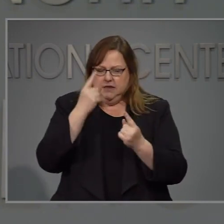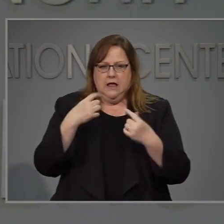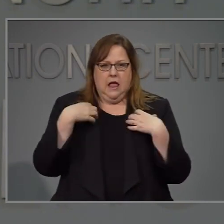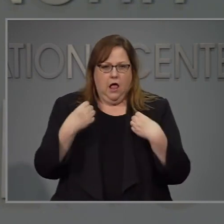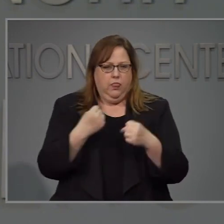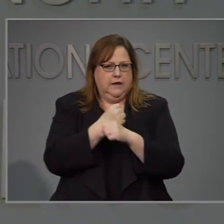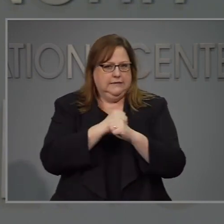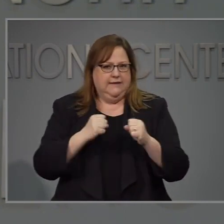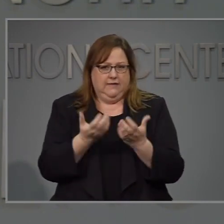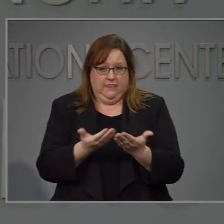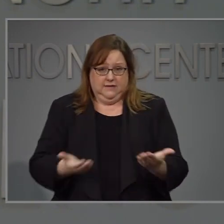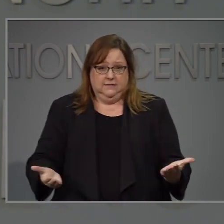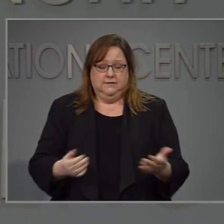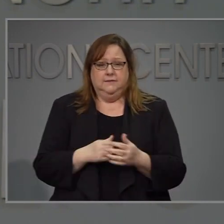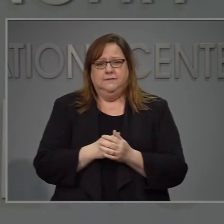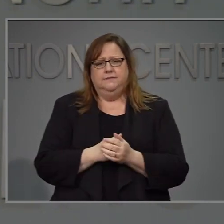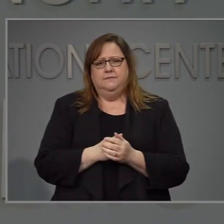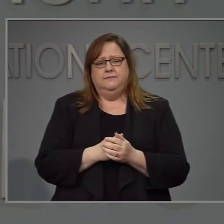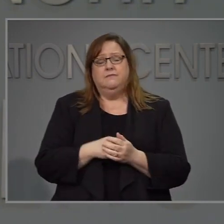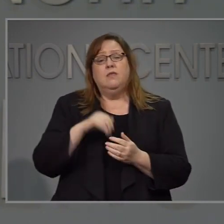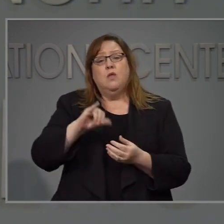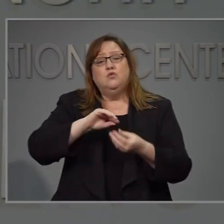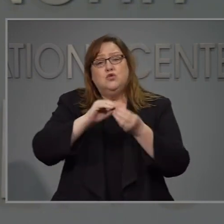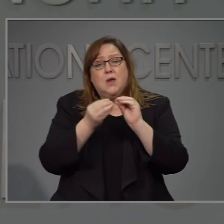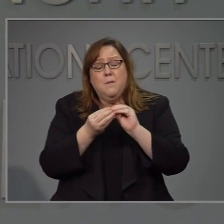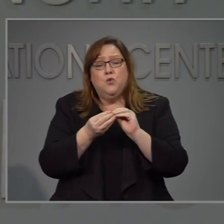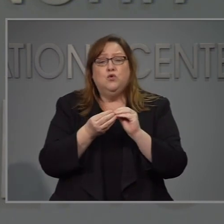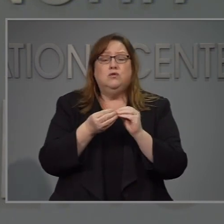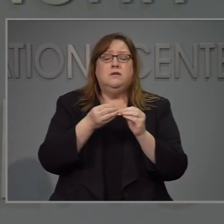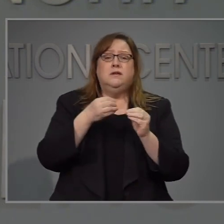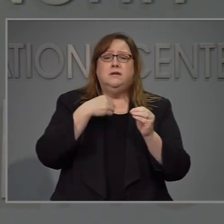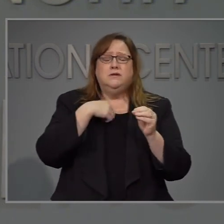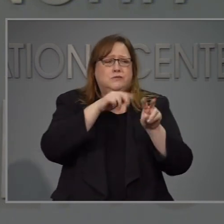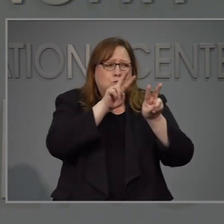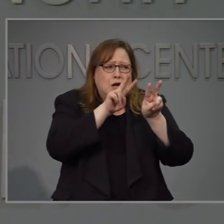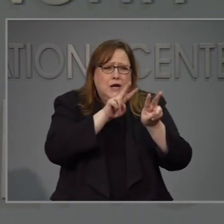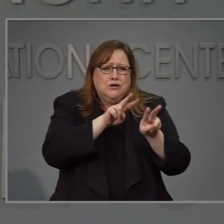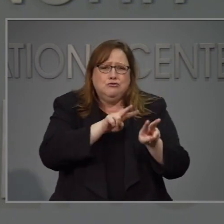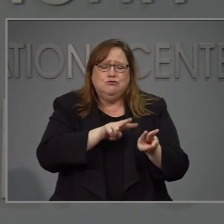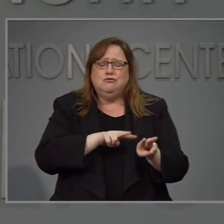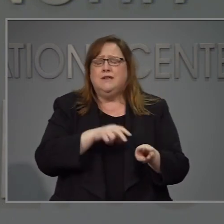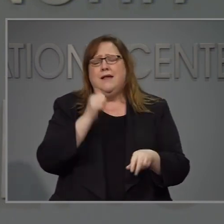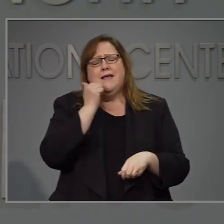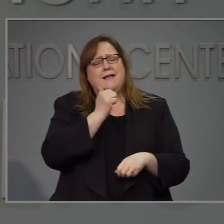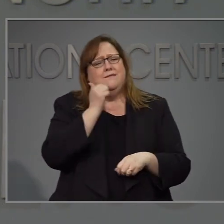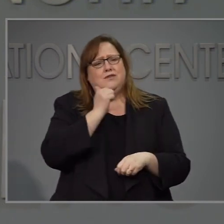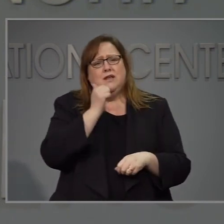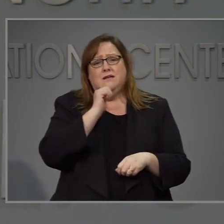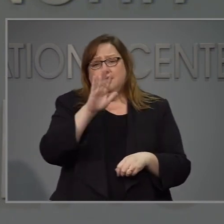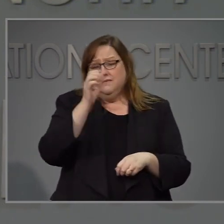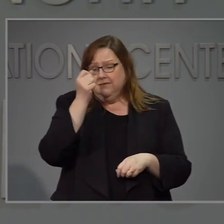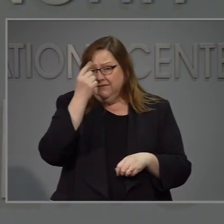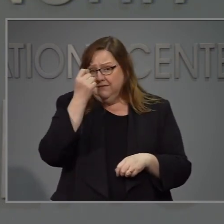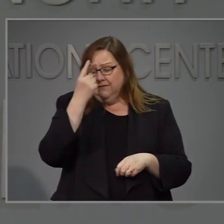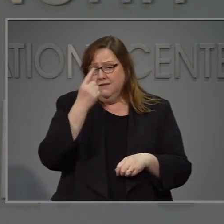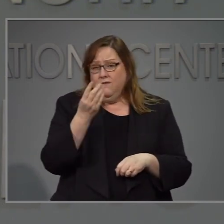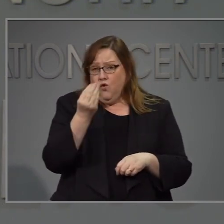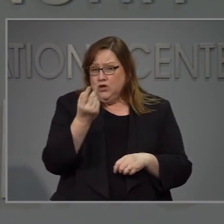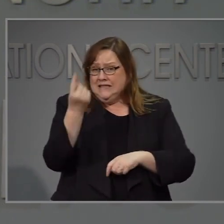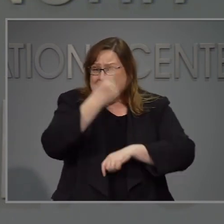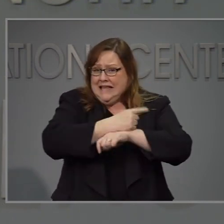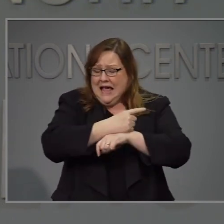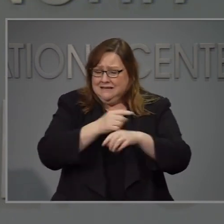seguridad. Nosotros estamos observando muy de cerca y reportando los datos de Carolina del Norte